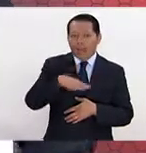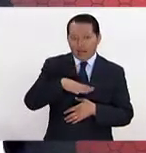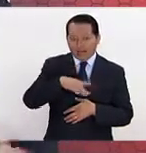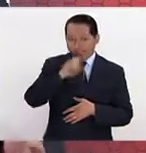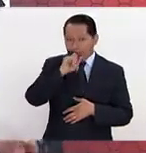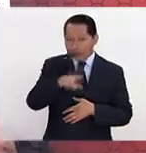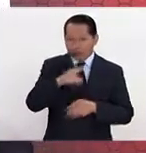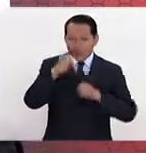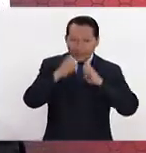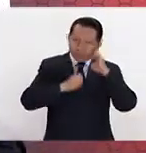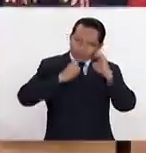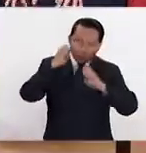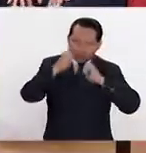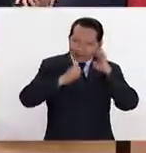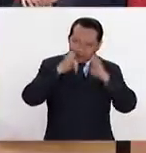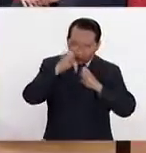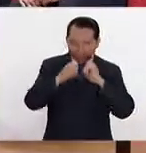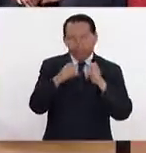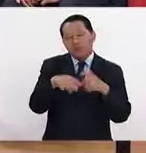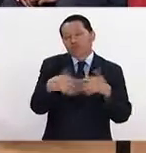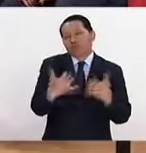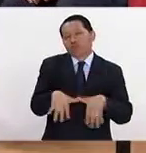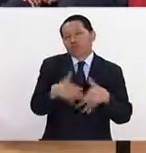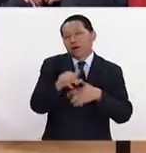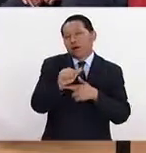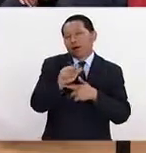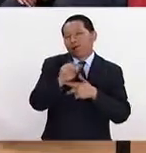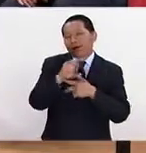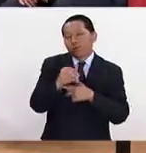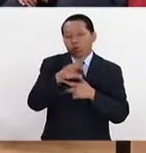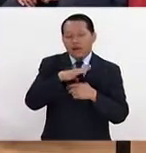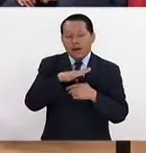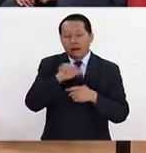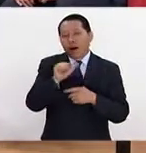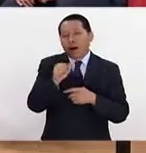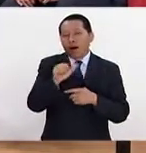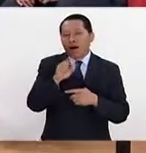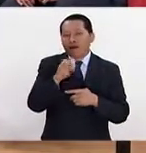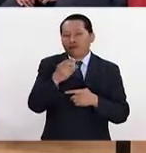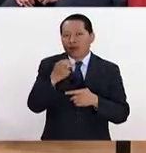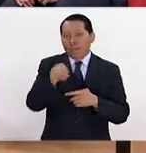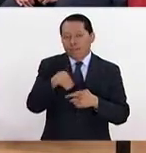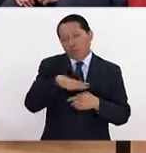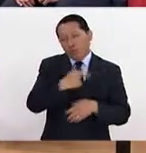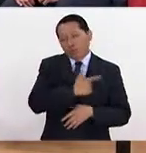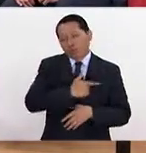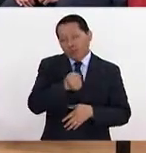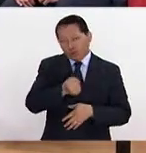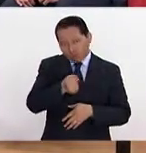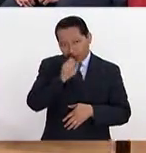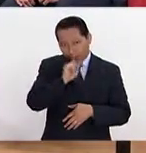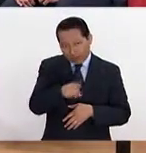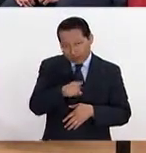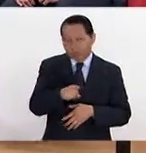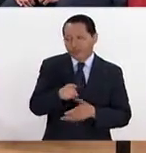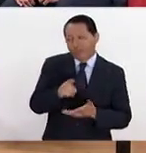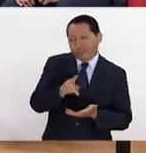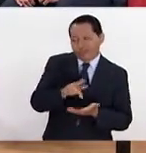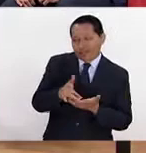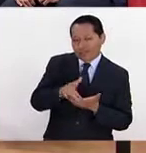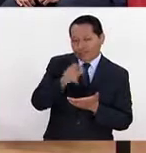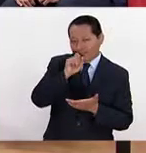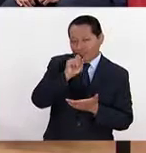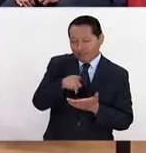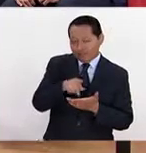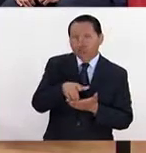exposición, vaya exposición maravillosa Caraballo, Abraham un placer saludarte, muy buenos días, gusto estar de nuevo aquí, pues para delinear